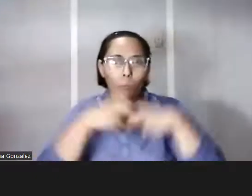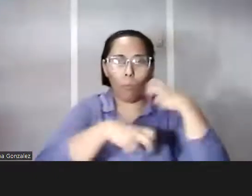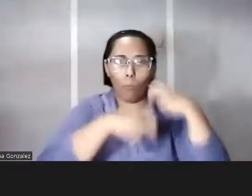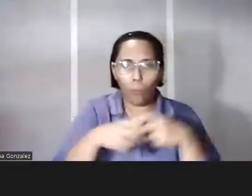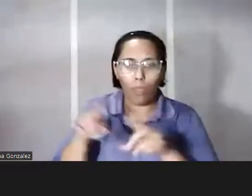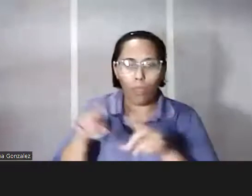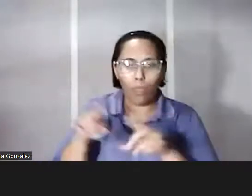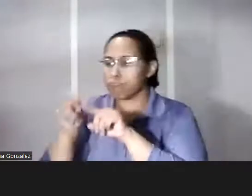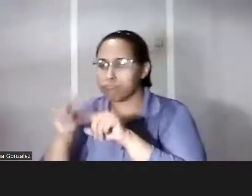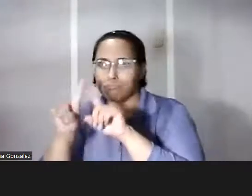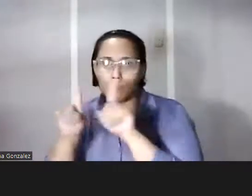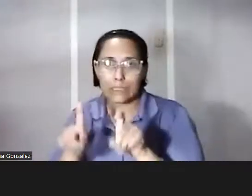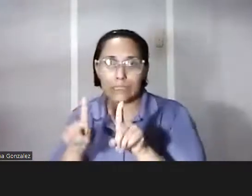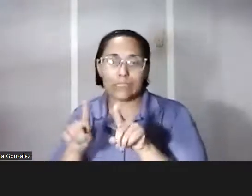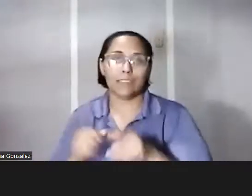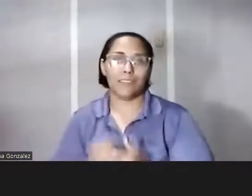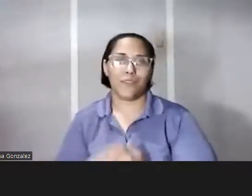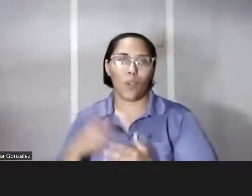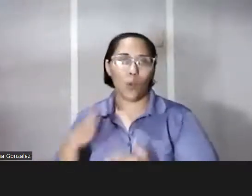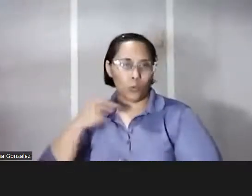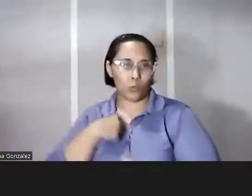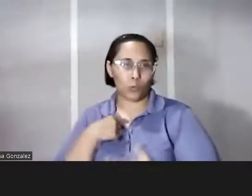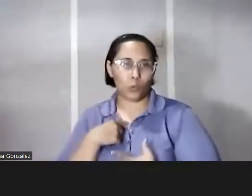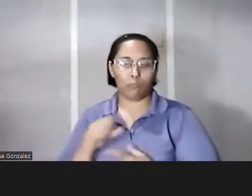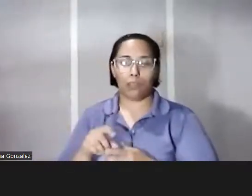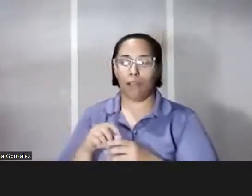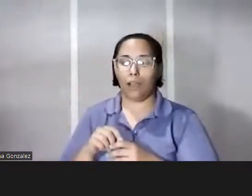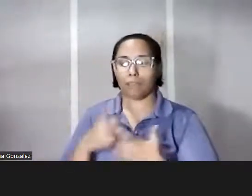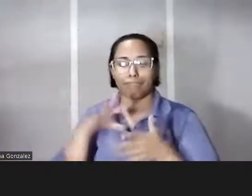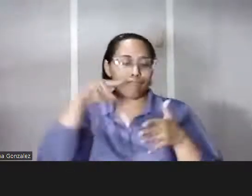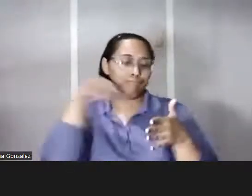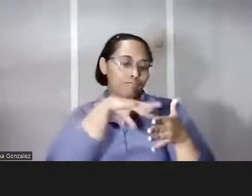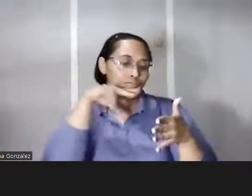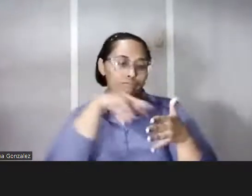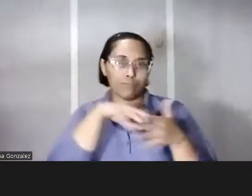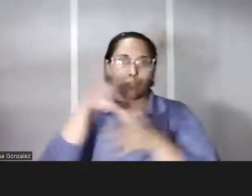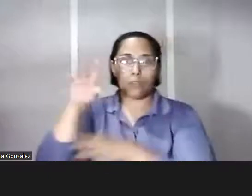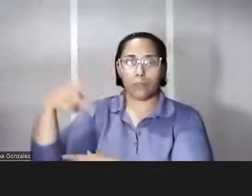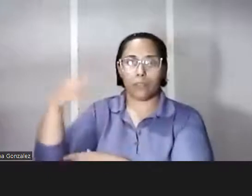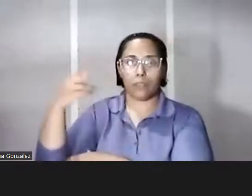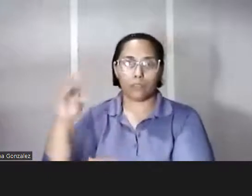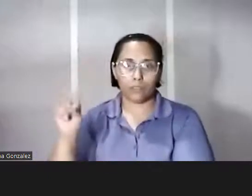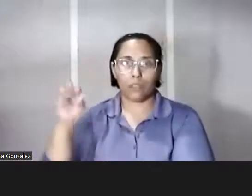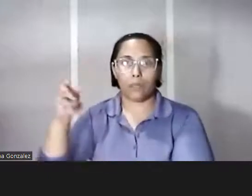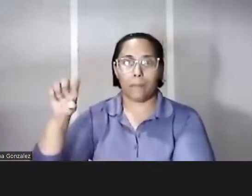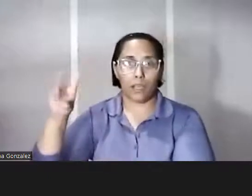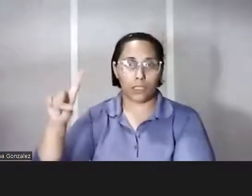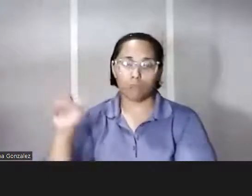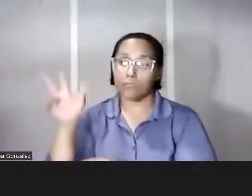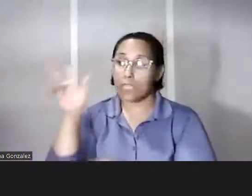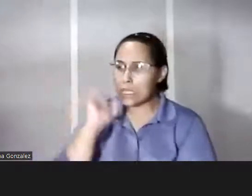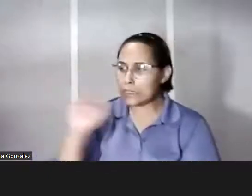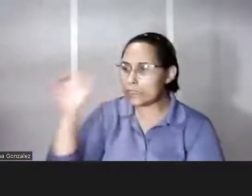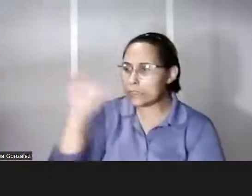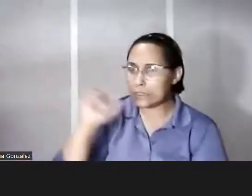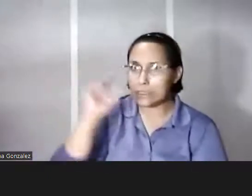es un formato que de hecho cuando yo estuve haciendo mi doctorado en Madrid escuchaba que era muy y es muy